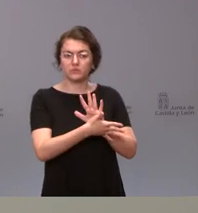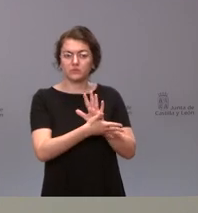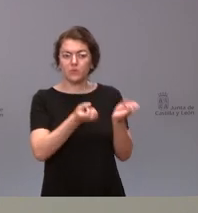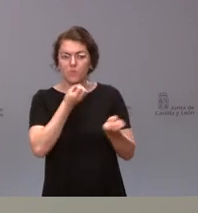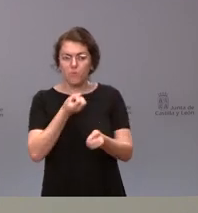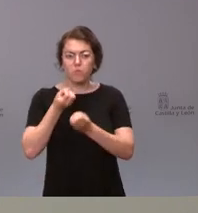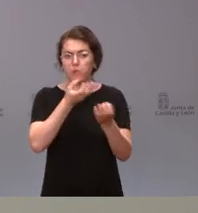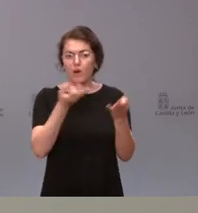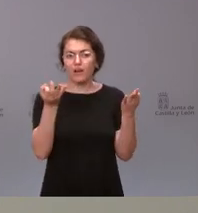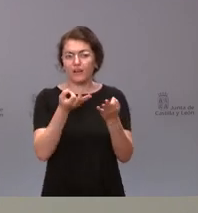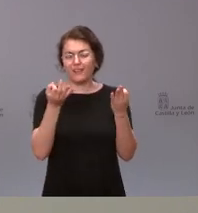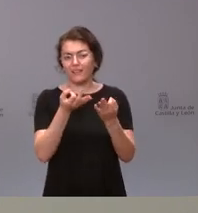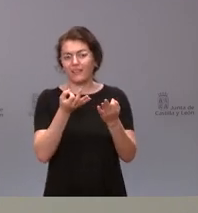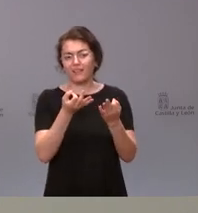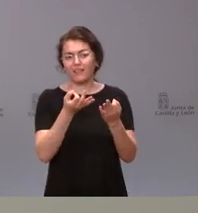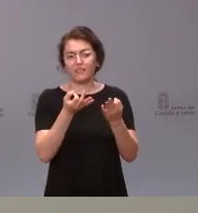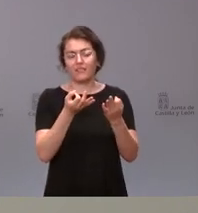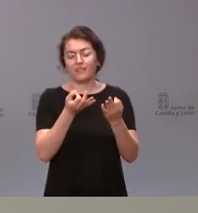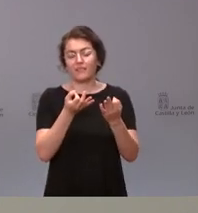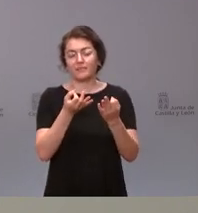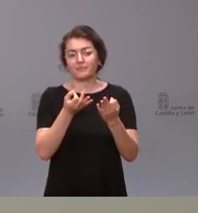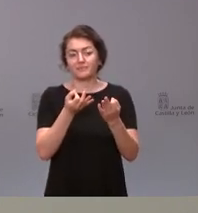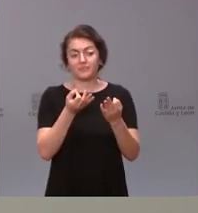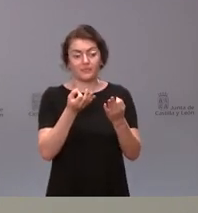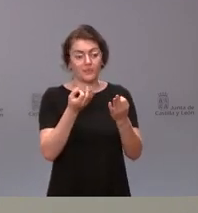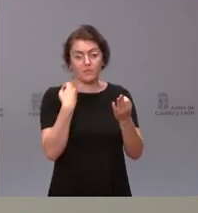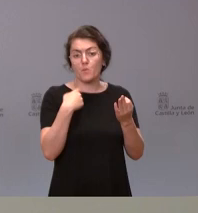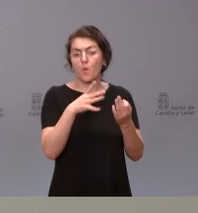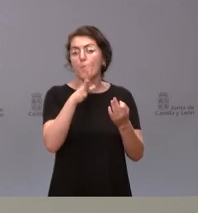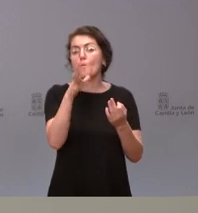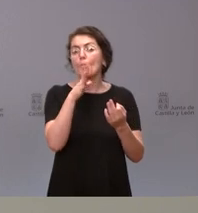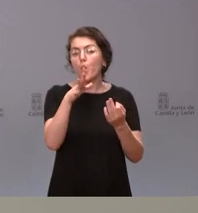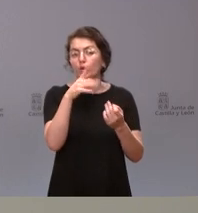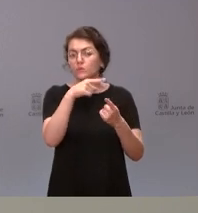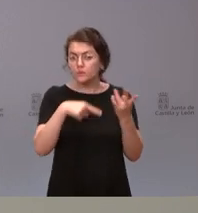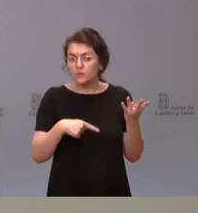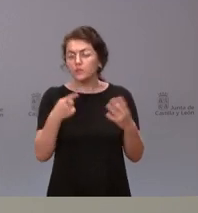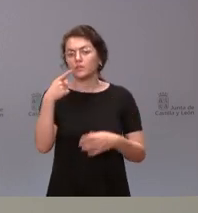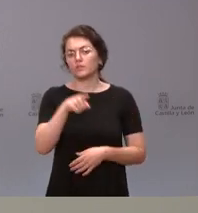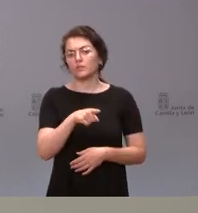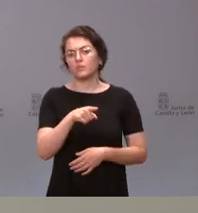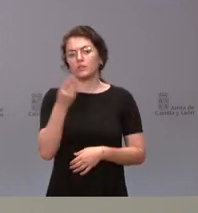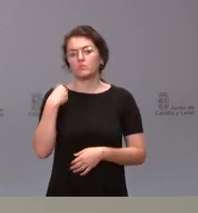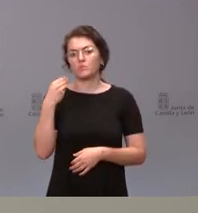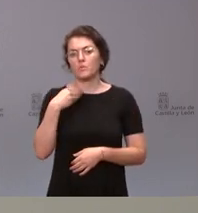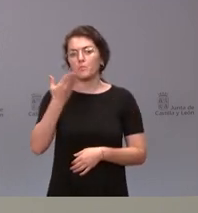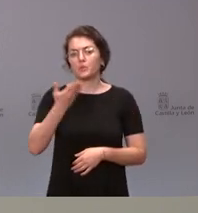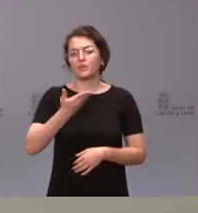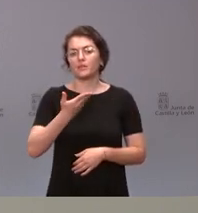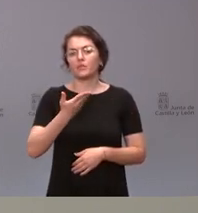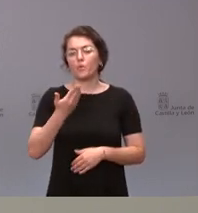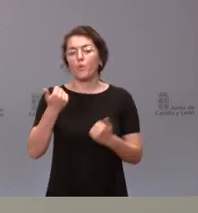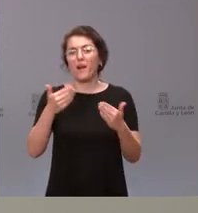pueda contar no solamente las causas sino lo que para nosotros es más importante el plazo